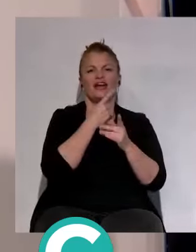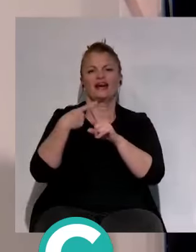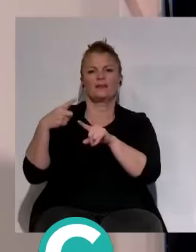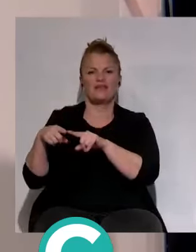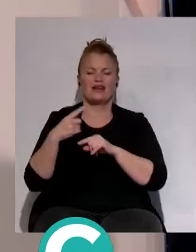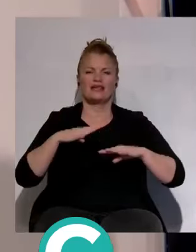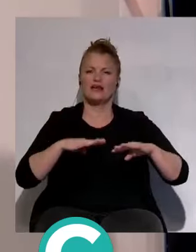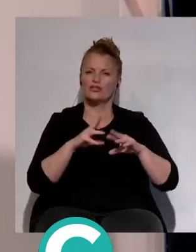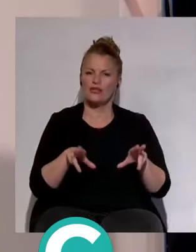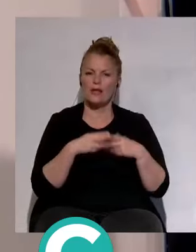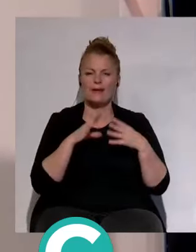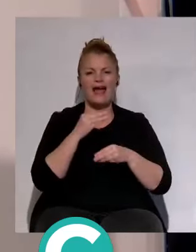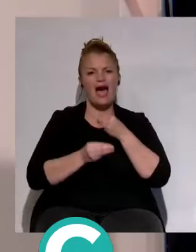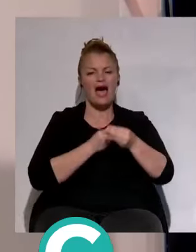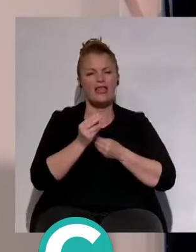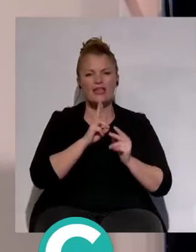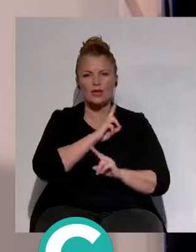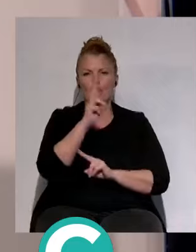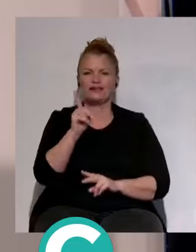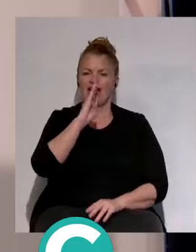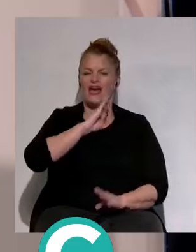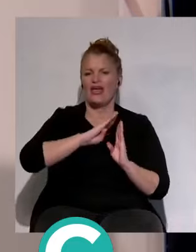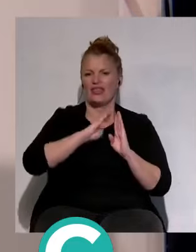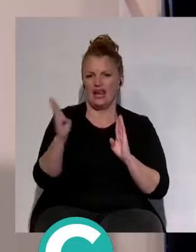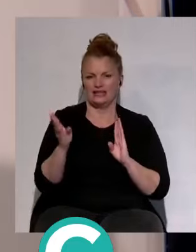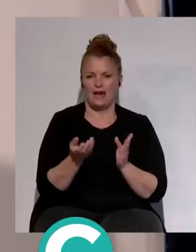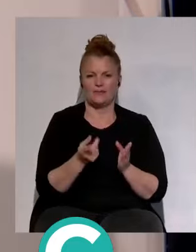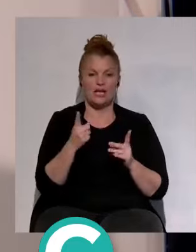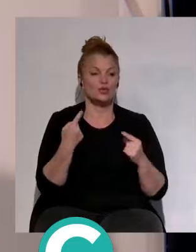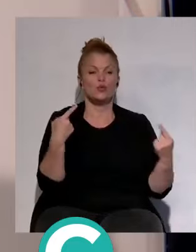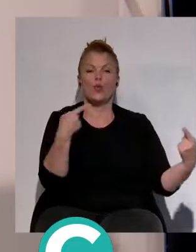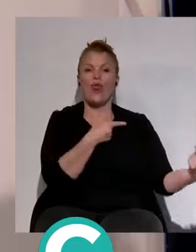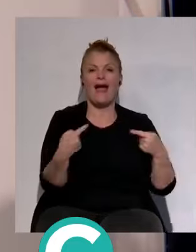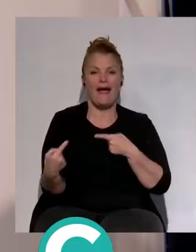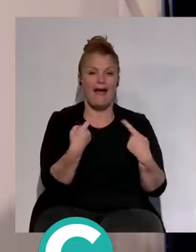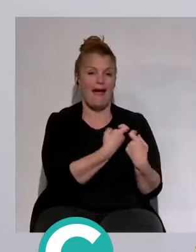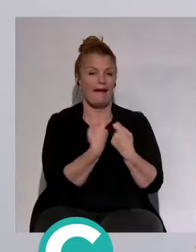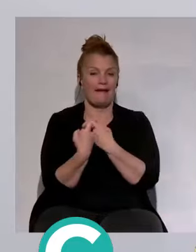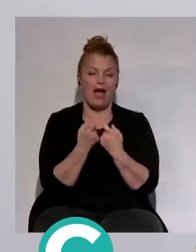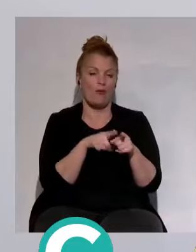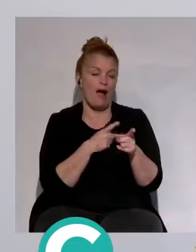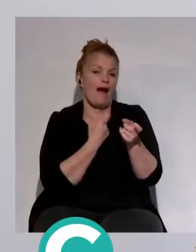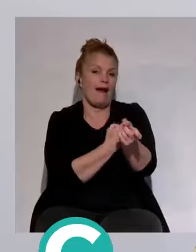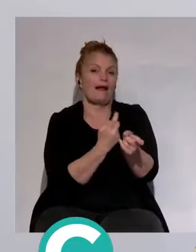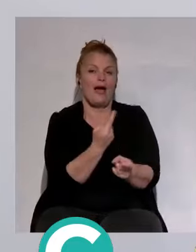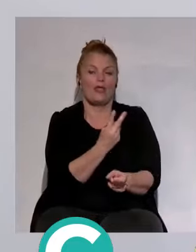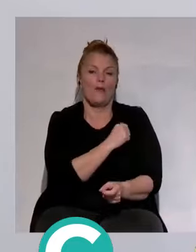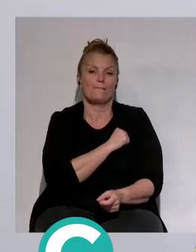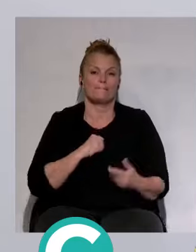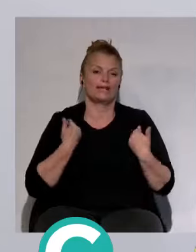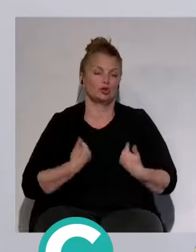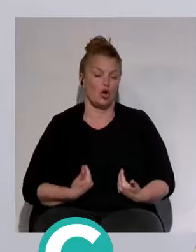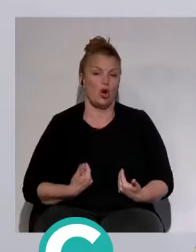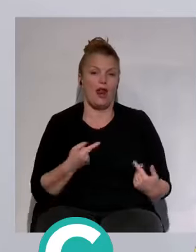para hacer una respuesta directa de una persona a otra. Es una guerra personal. Sí. final es una guerra personal. sí, sí. Es una guerra